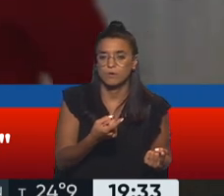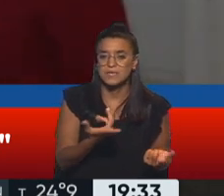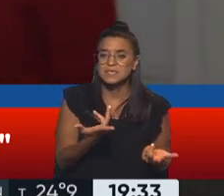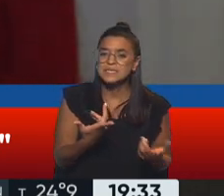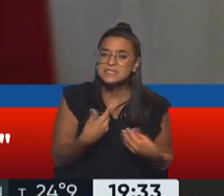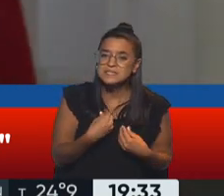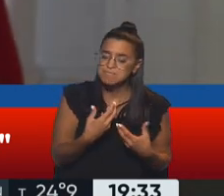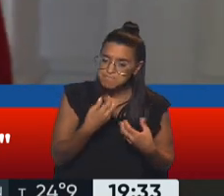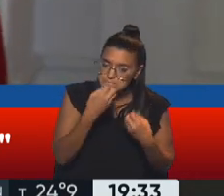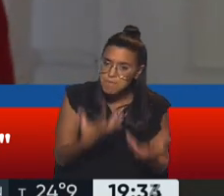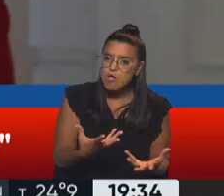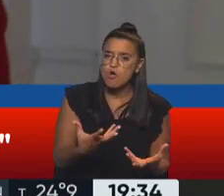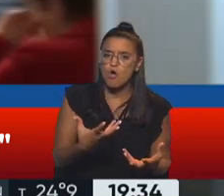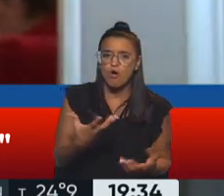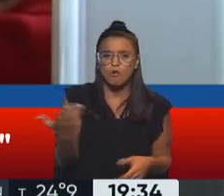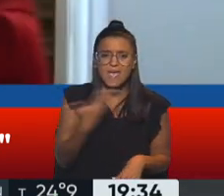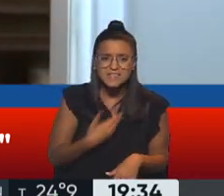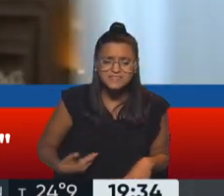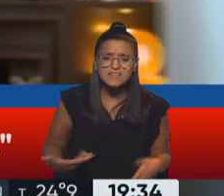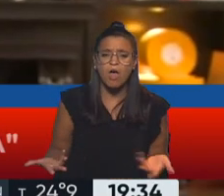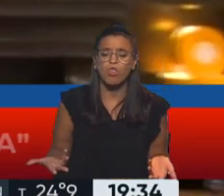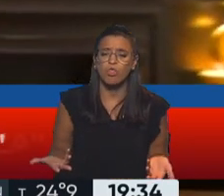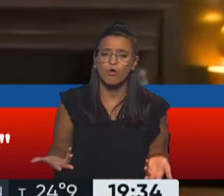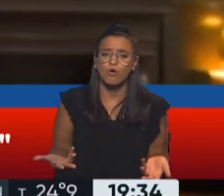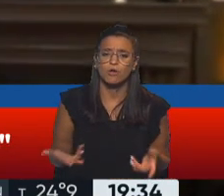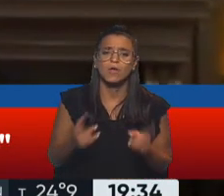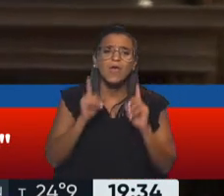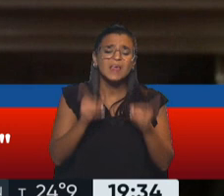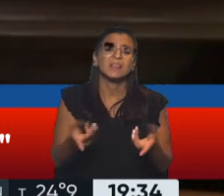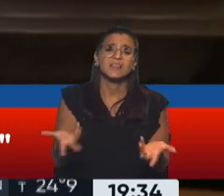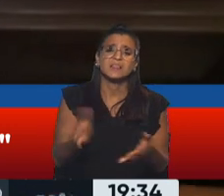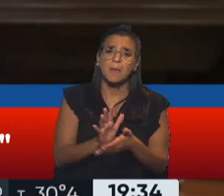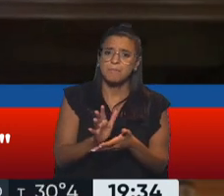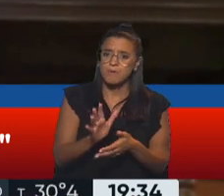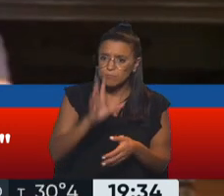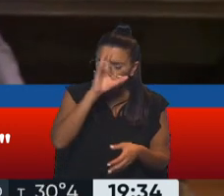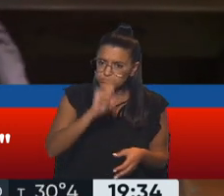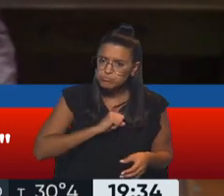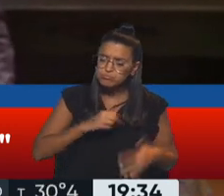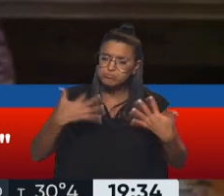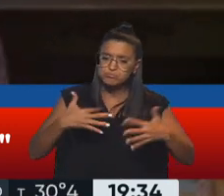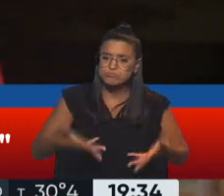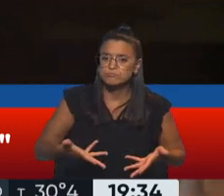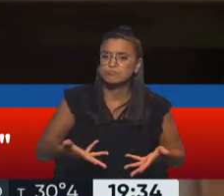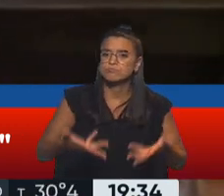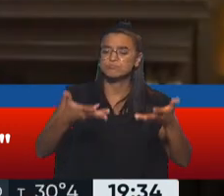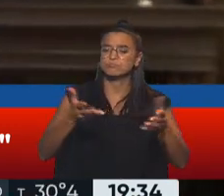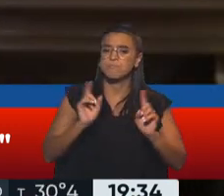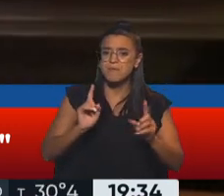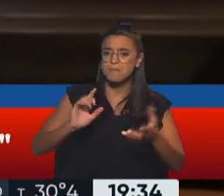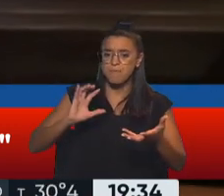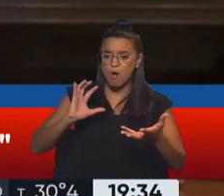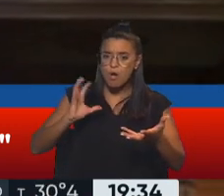mejor de un Estado que también ha tenido el enorme desafío de reconstruirse, como también el aparato